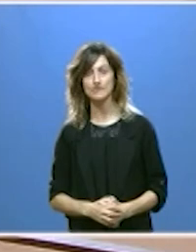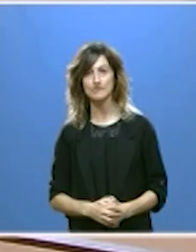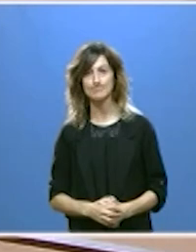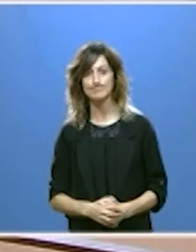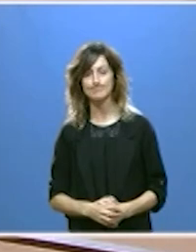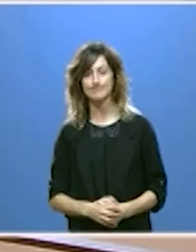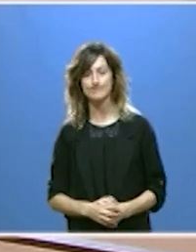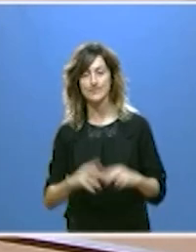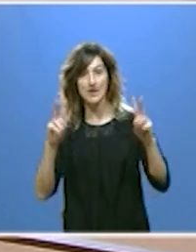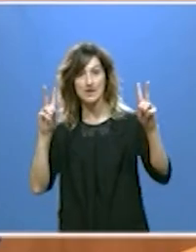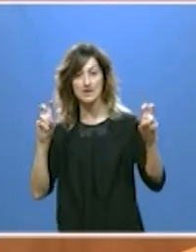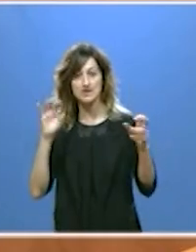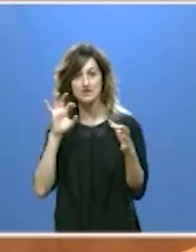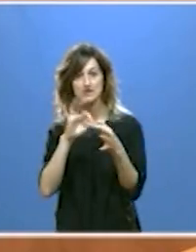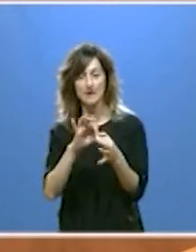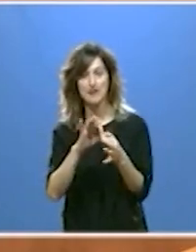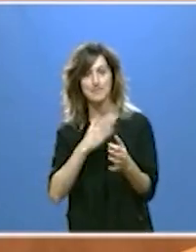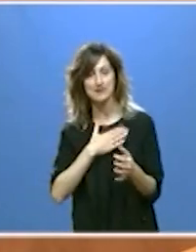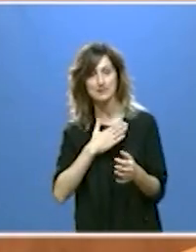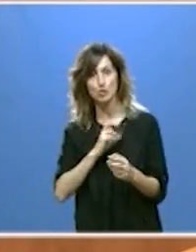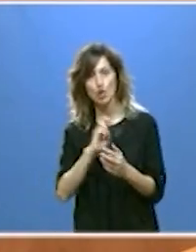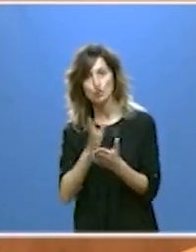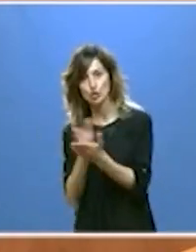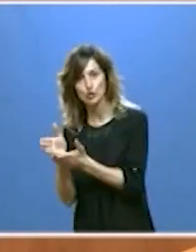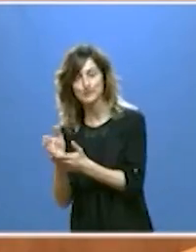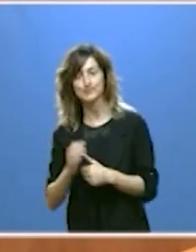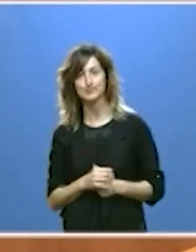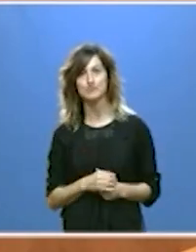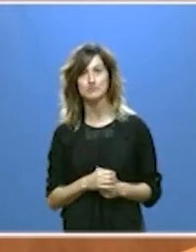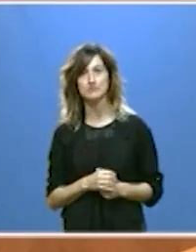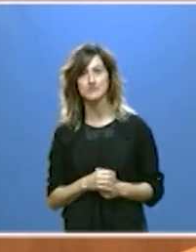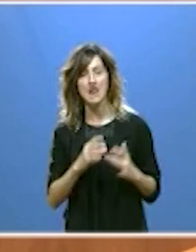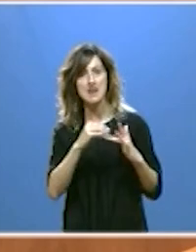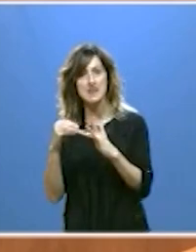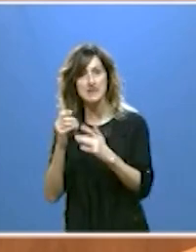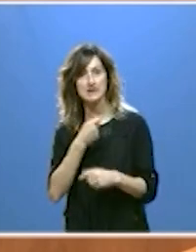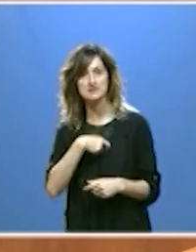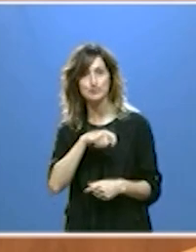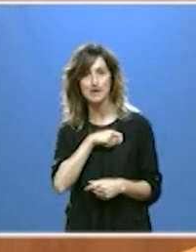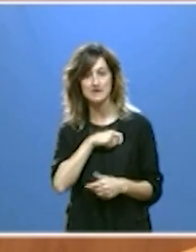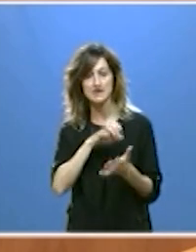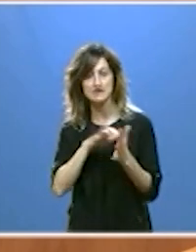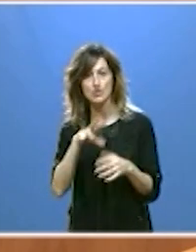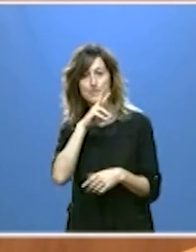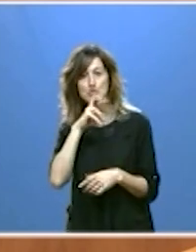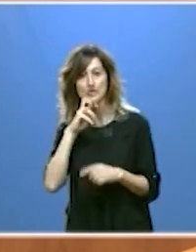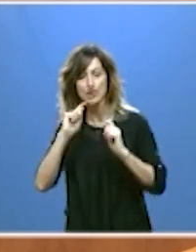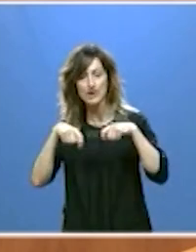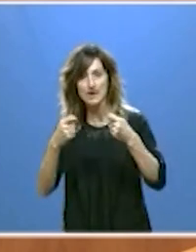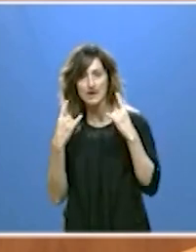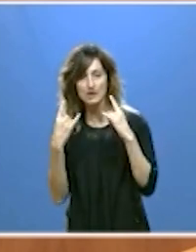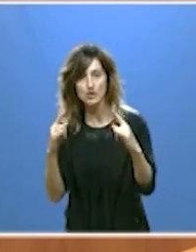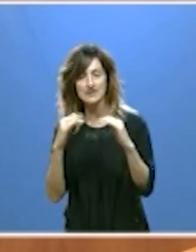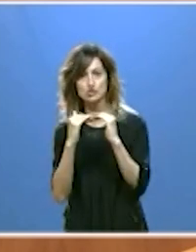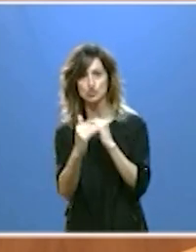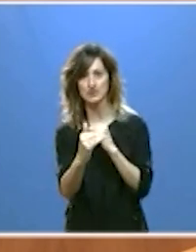Respecto a nuestro otro gran patrimonio, señorías, somos líderes en España en protección natural y en